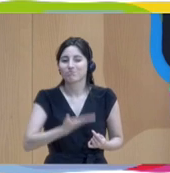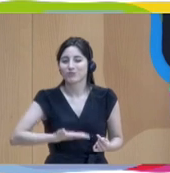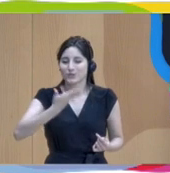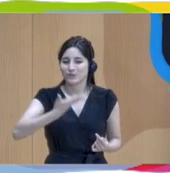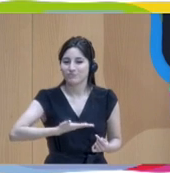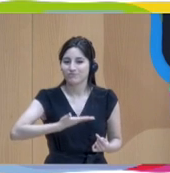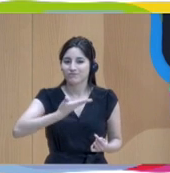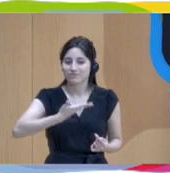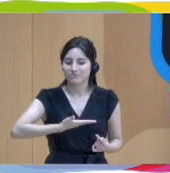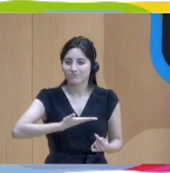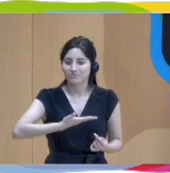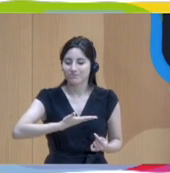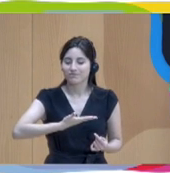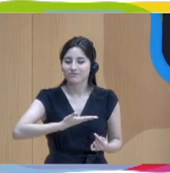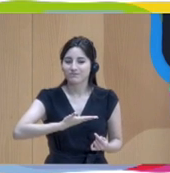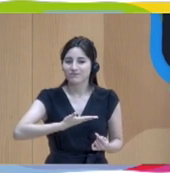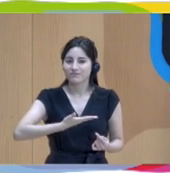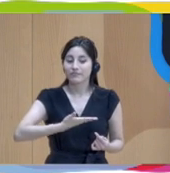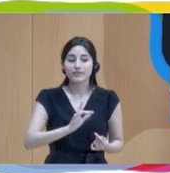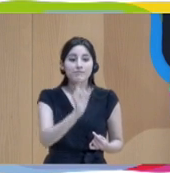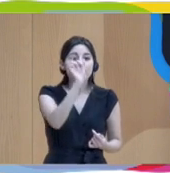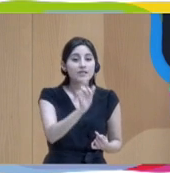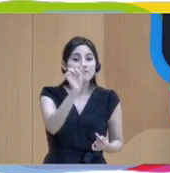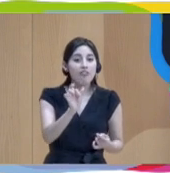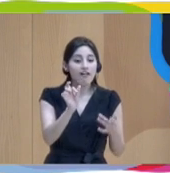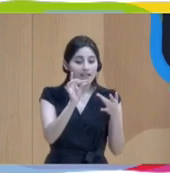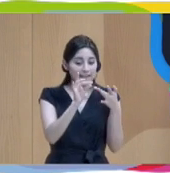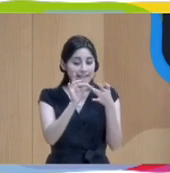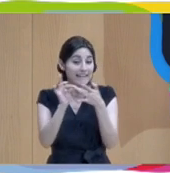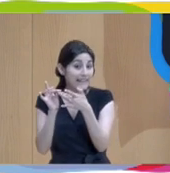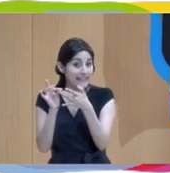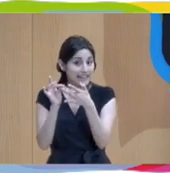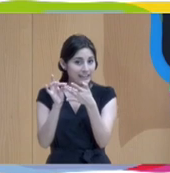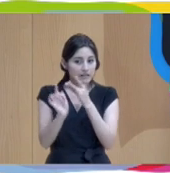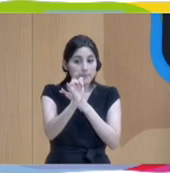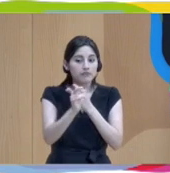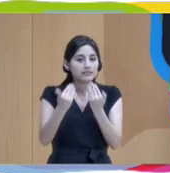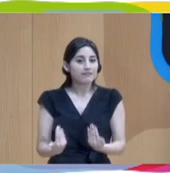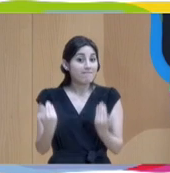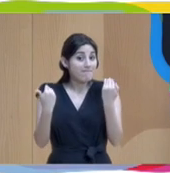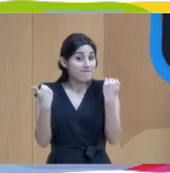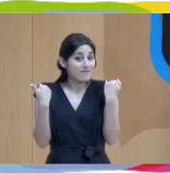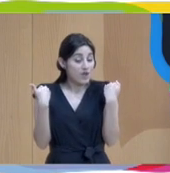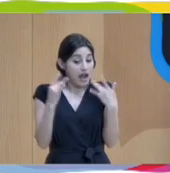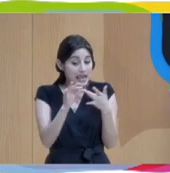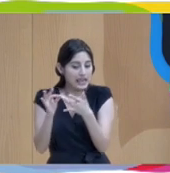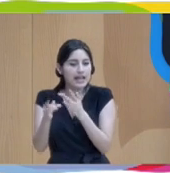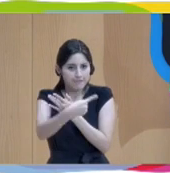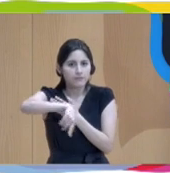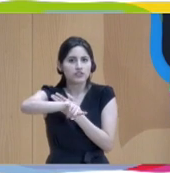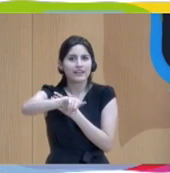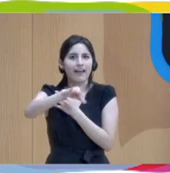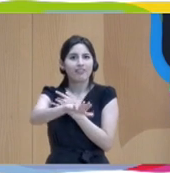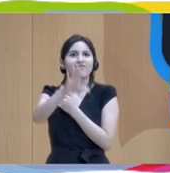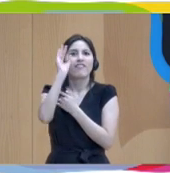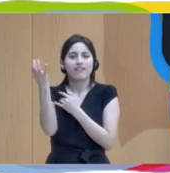que son responsables, entienden por qué están haciendo ese trabajo que están haciendo. Y, para ser